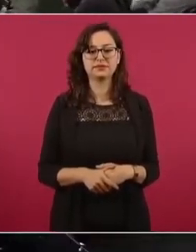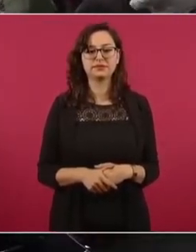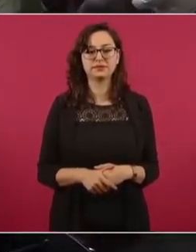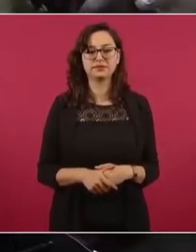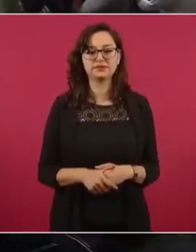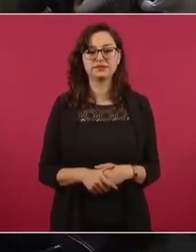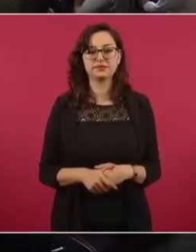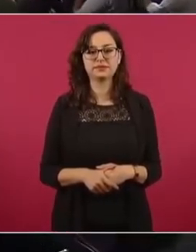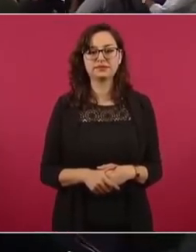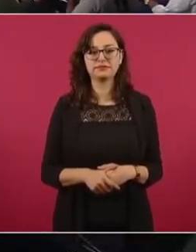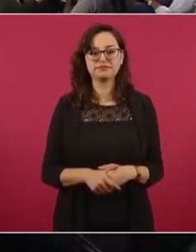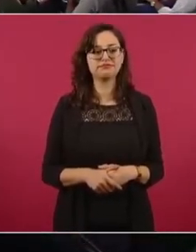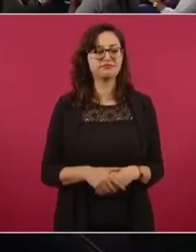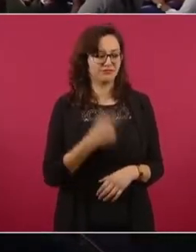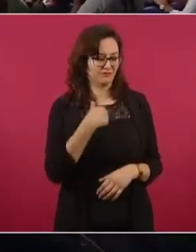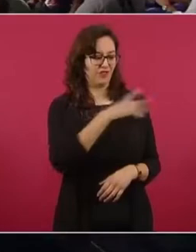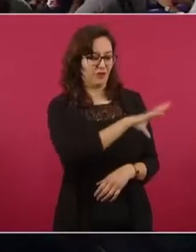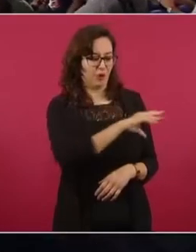Sí,